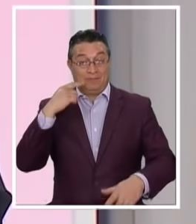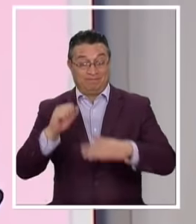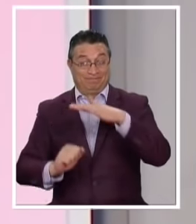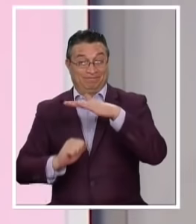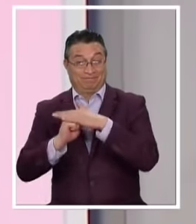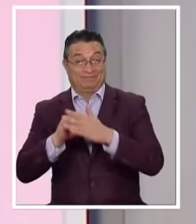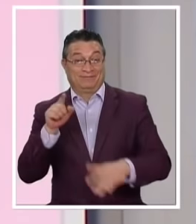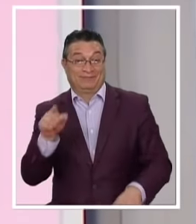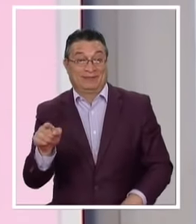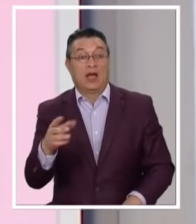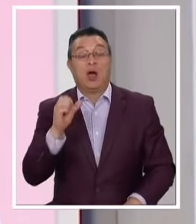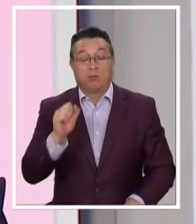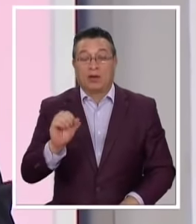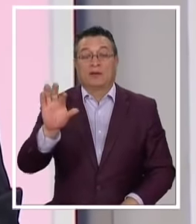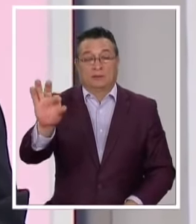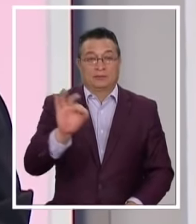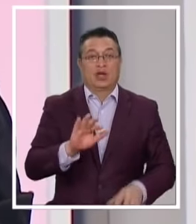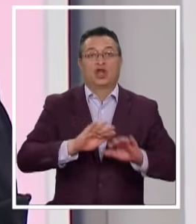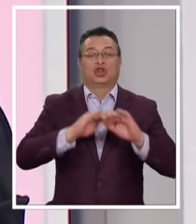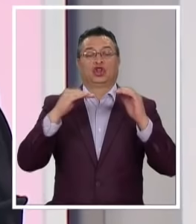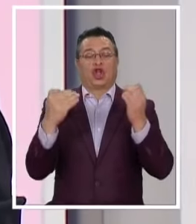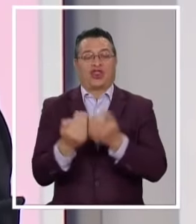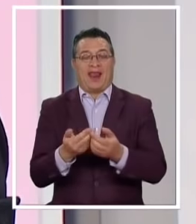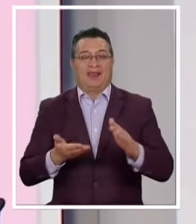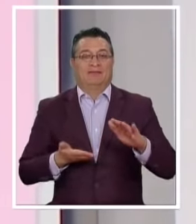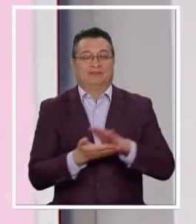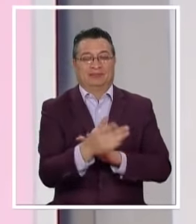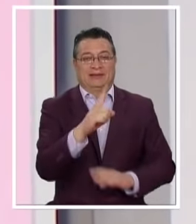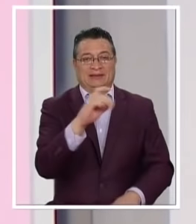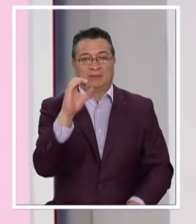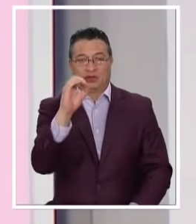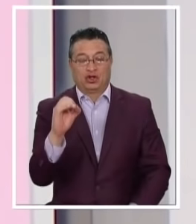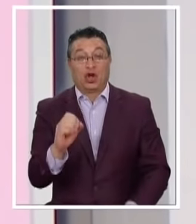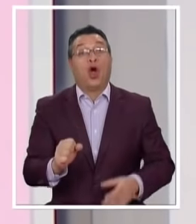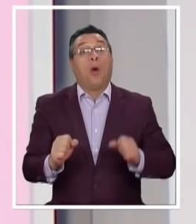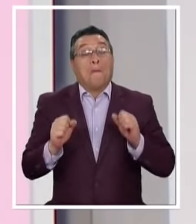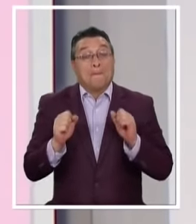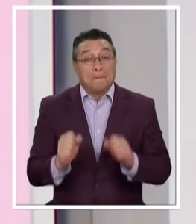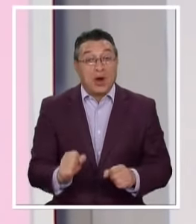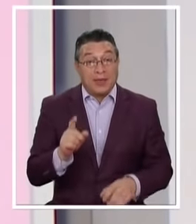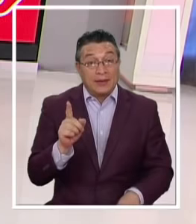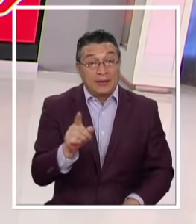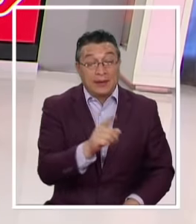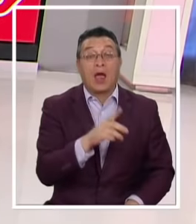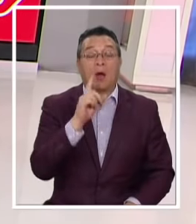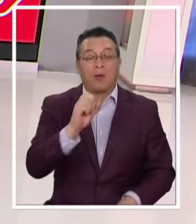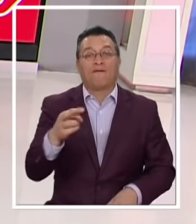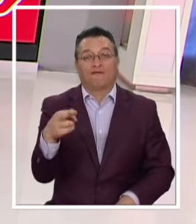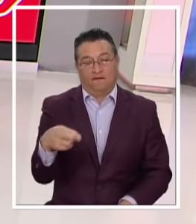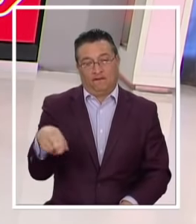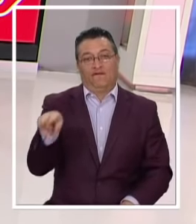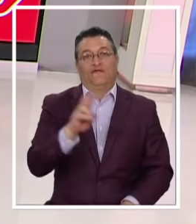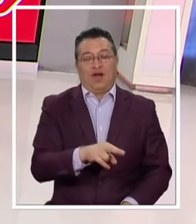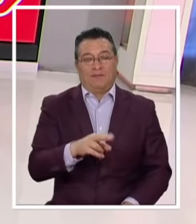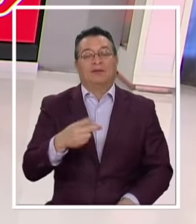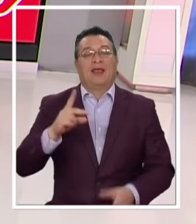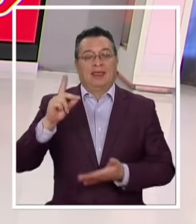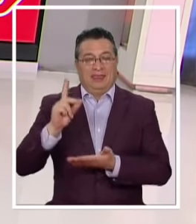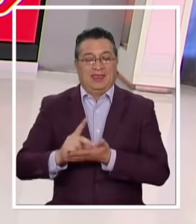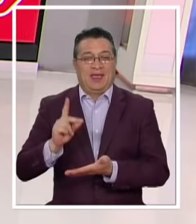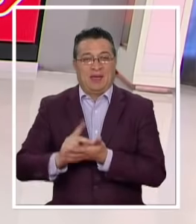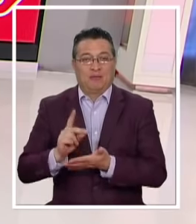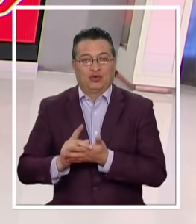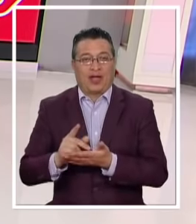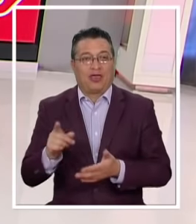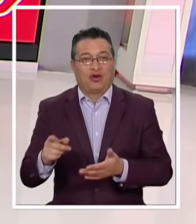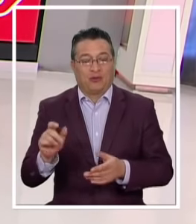Podría citar también hasta total despacho Lo que podría pasar es que este proyecto deba volver A la Cámara de Diputadas y ¿En